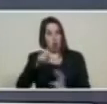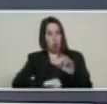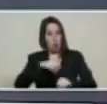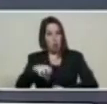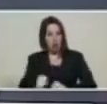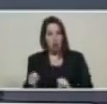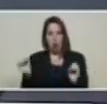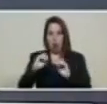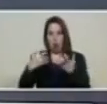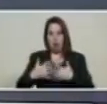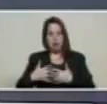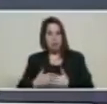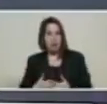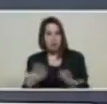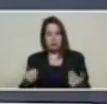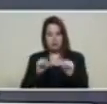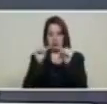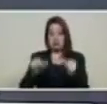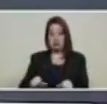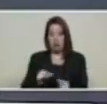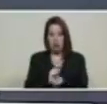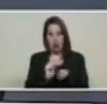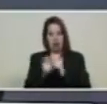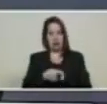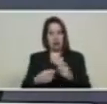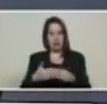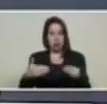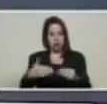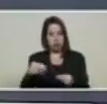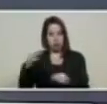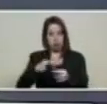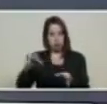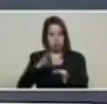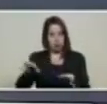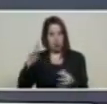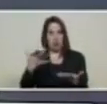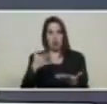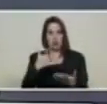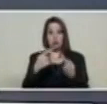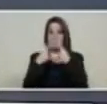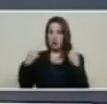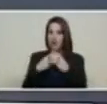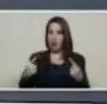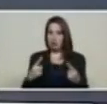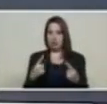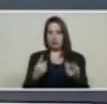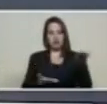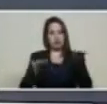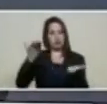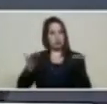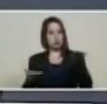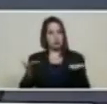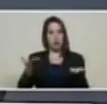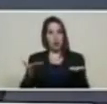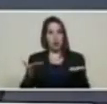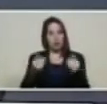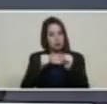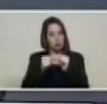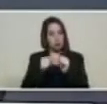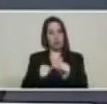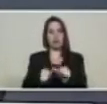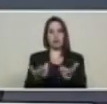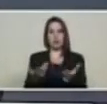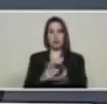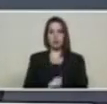empresas que usen el sistema cambiario, el petro va a permitir diversificarla de manera sostenible,